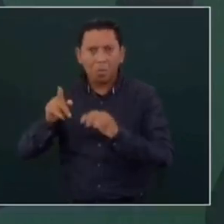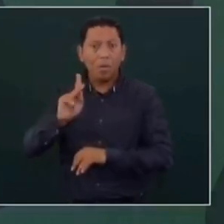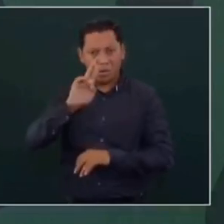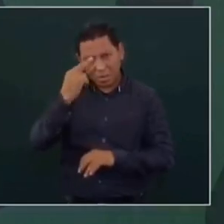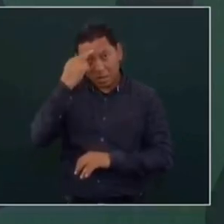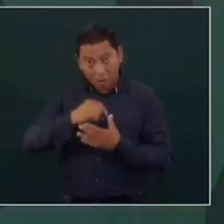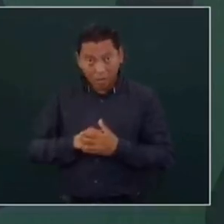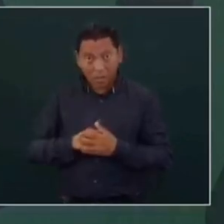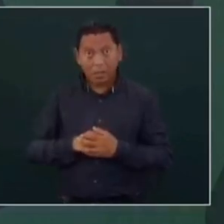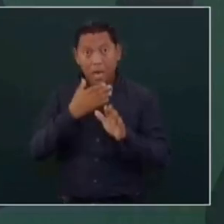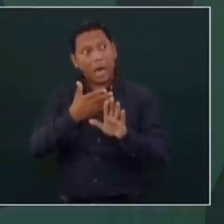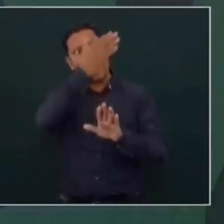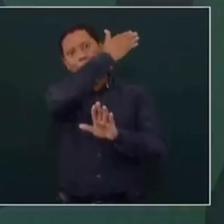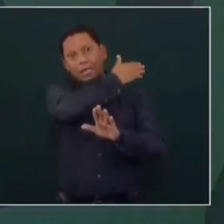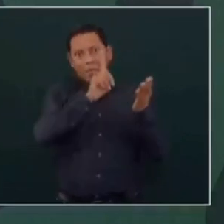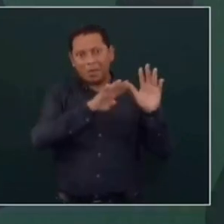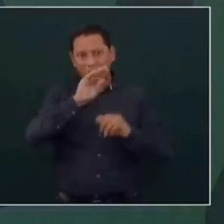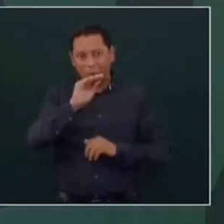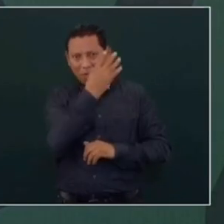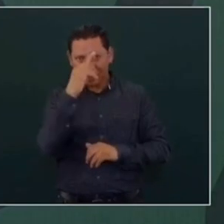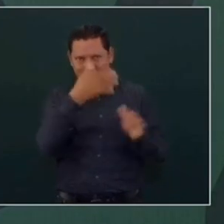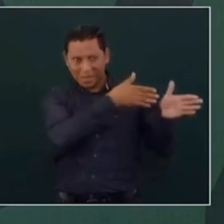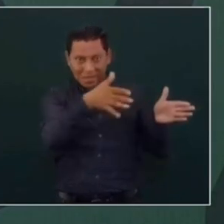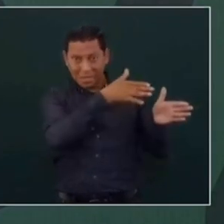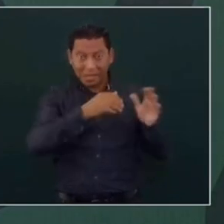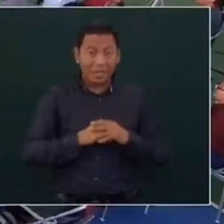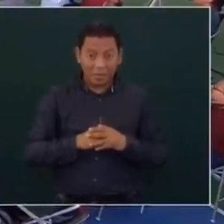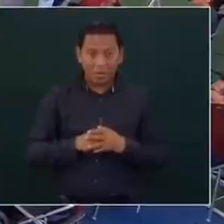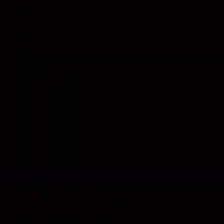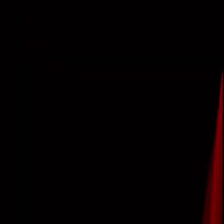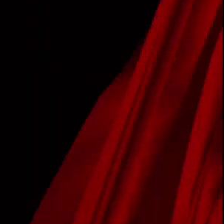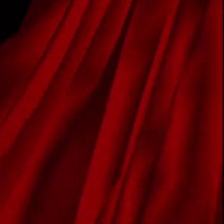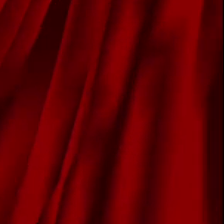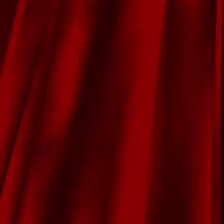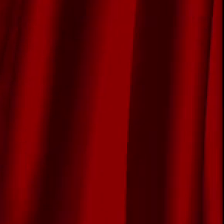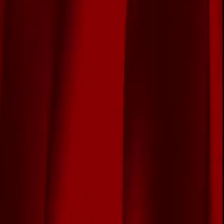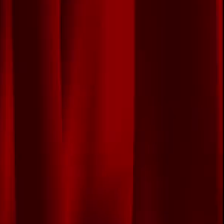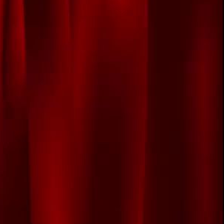momento fue una luz, un rayo de esperanza. ¡Gracias!